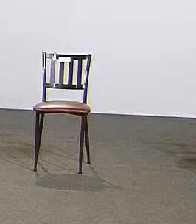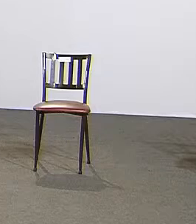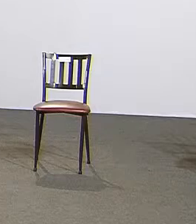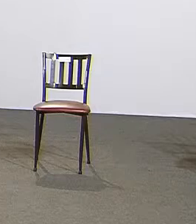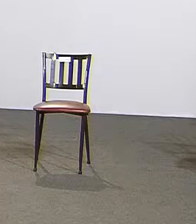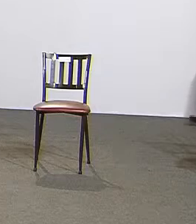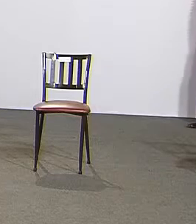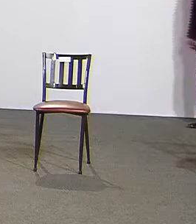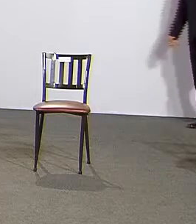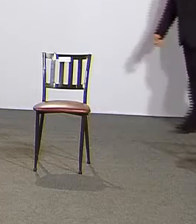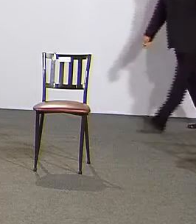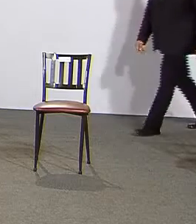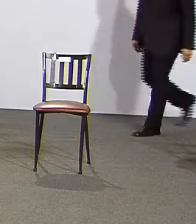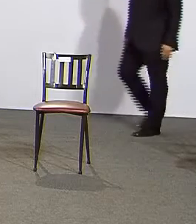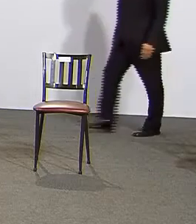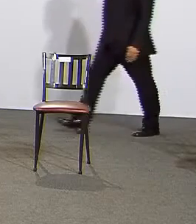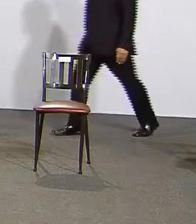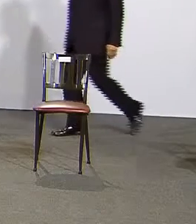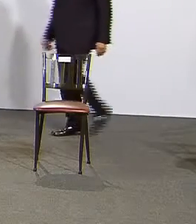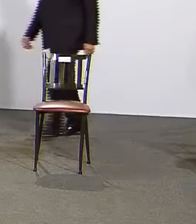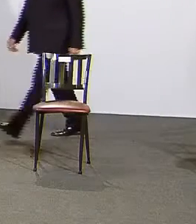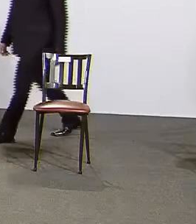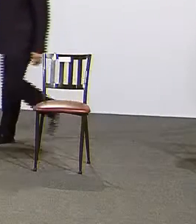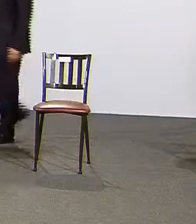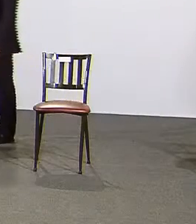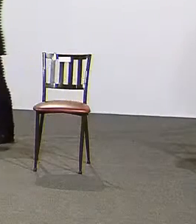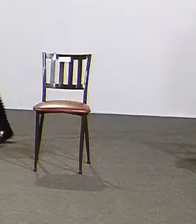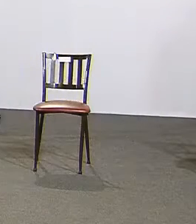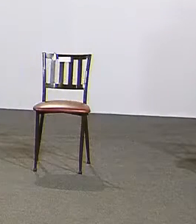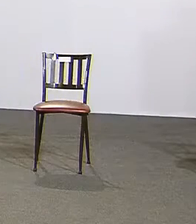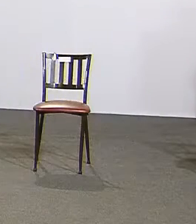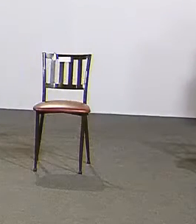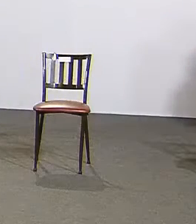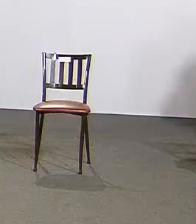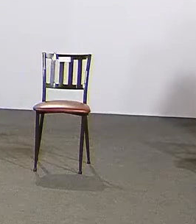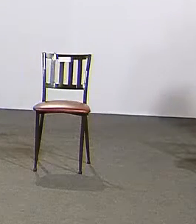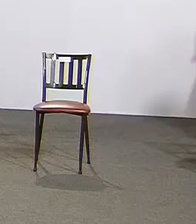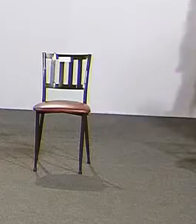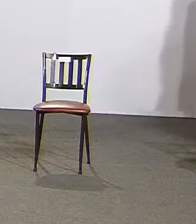Buenos días, ánimo.